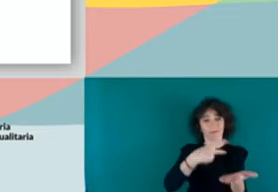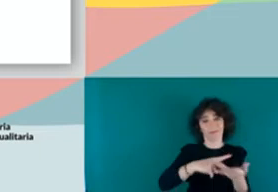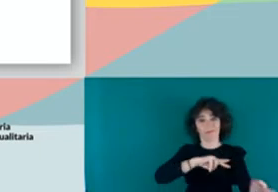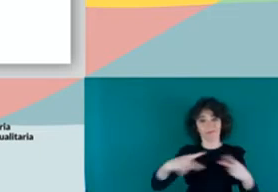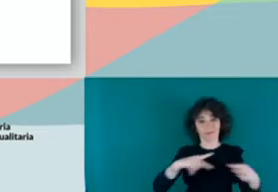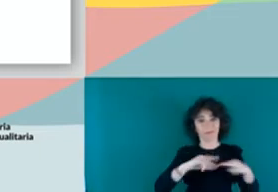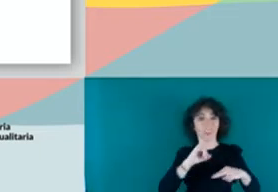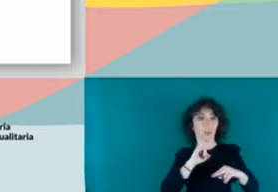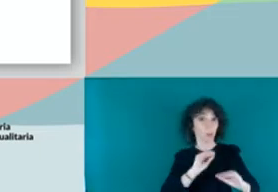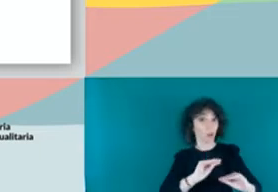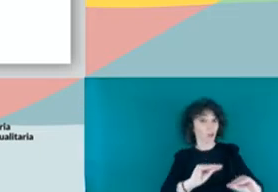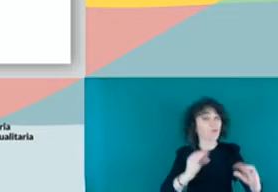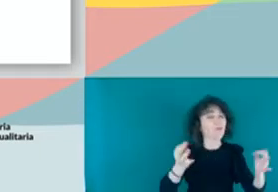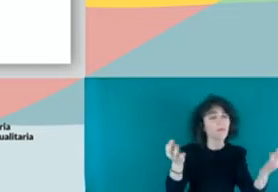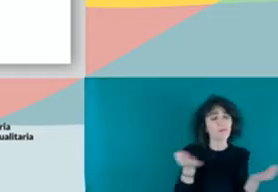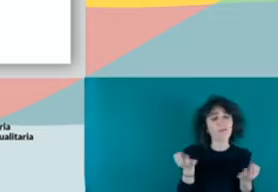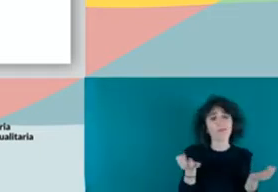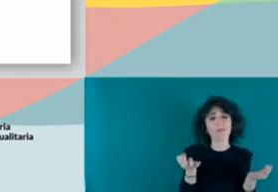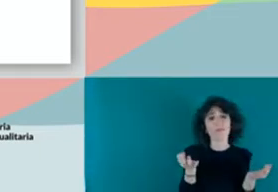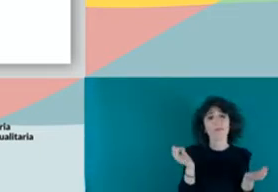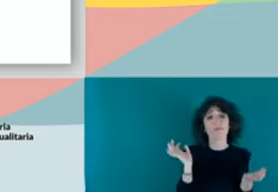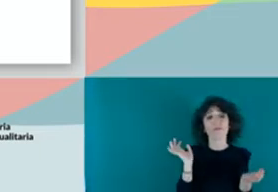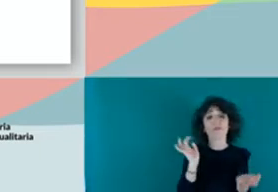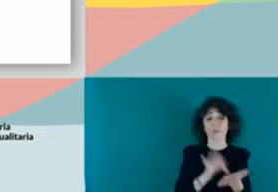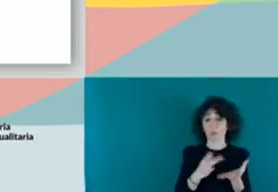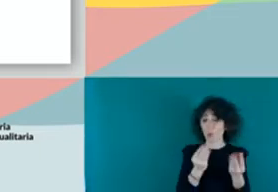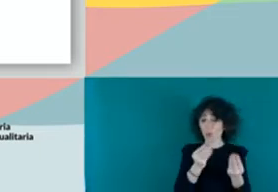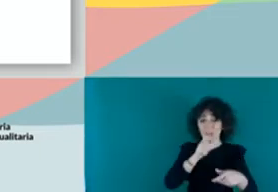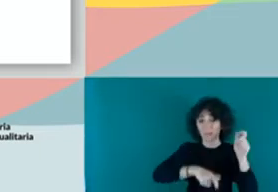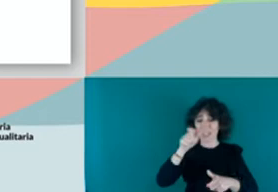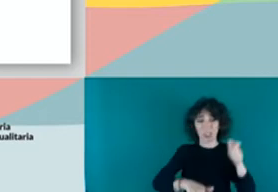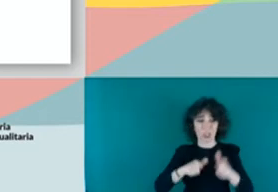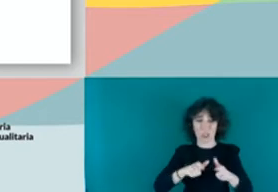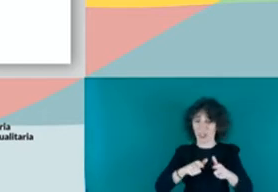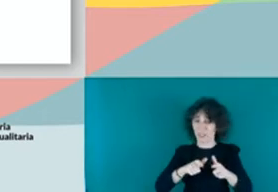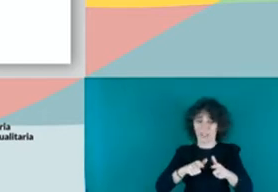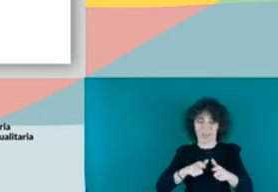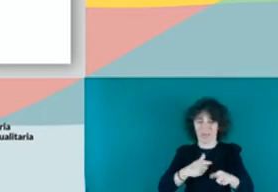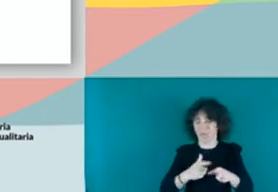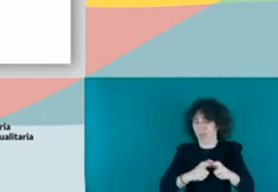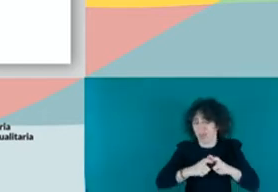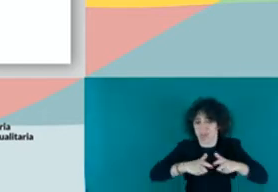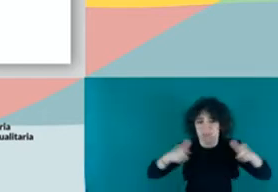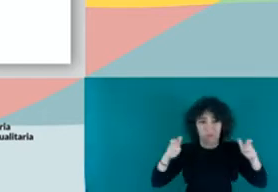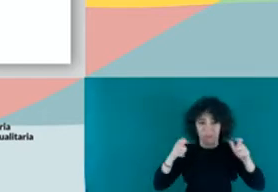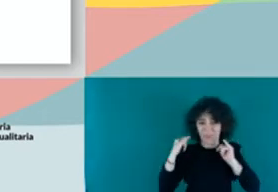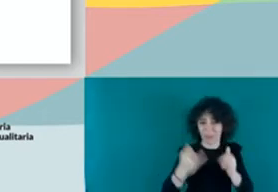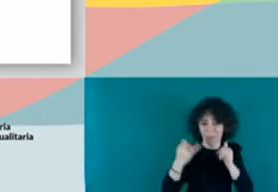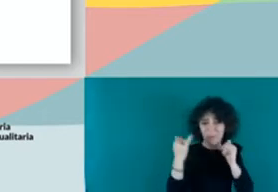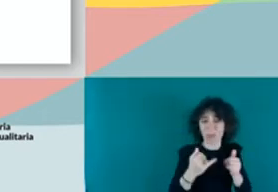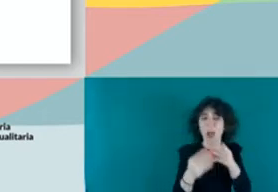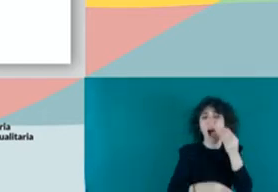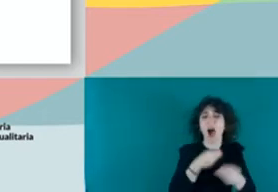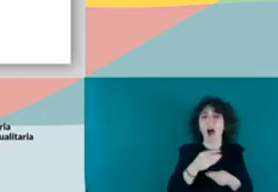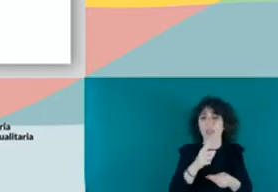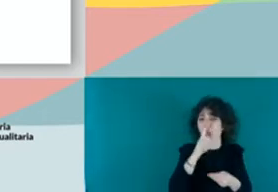debido a la llegada de muchas personas, del repunte que hubo de llegadas, ¿qué se ha estado haciendo en este último